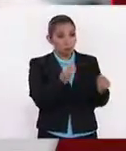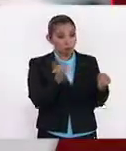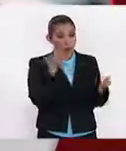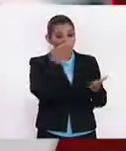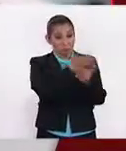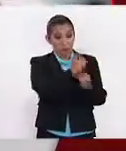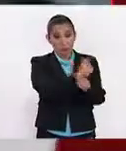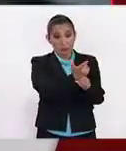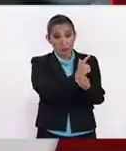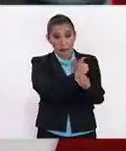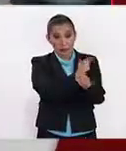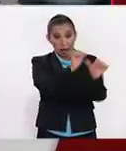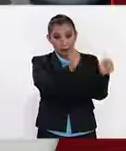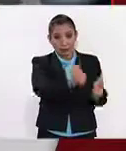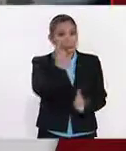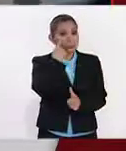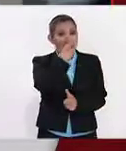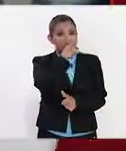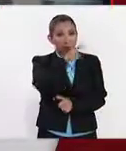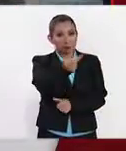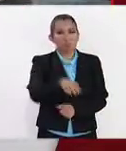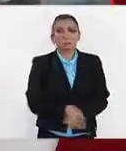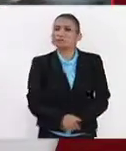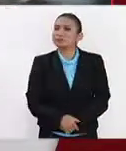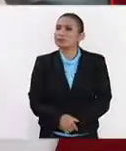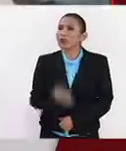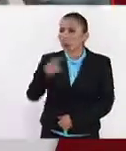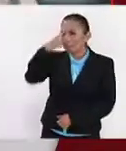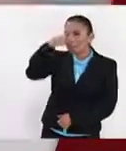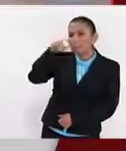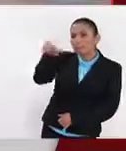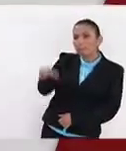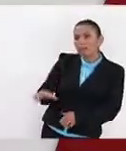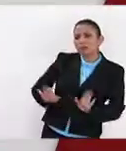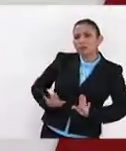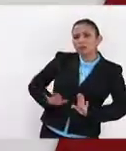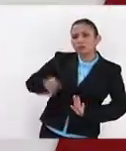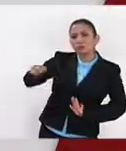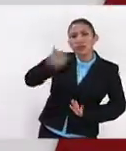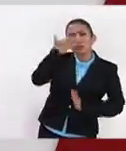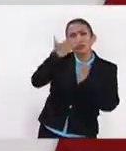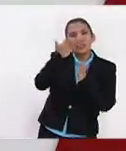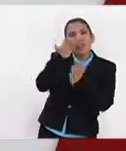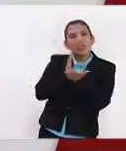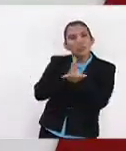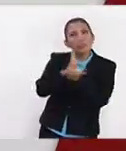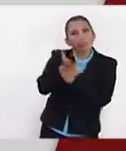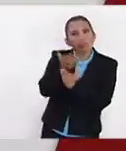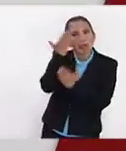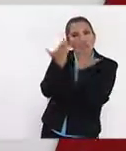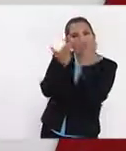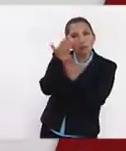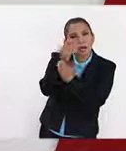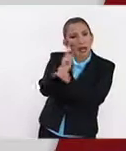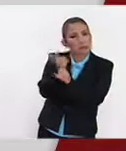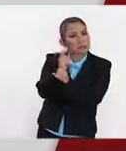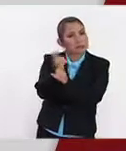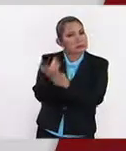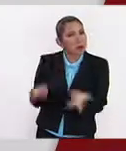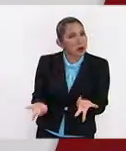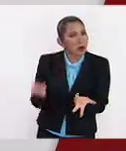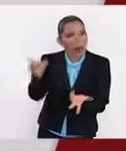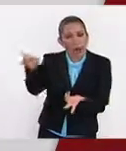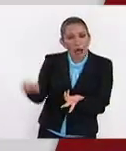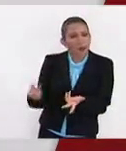demanda nuestra licenciatura en Artes Visuales. ¿Cómo debe ser el perfil de un estudiante que decide entrar a esta carrera?